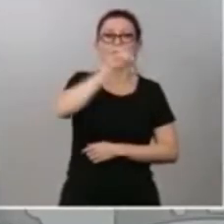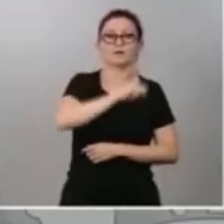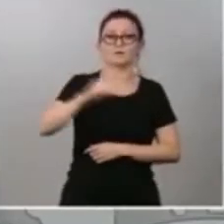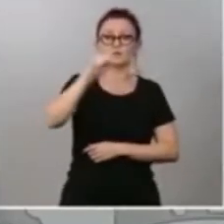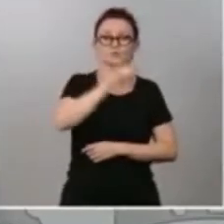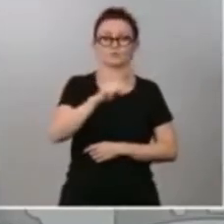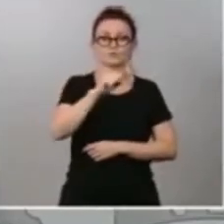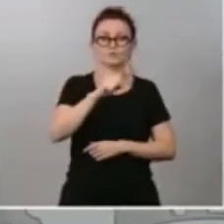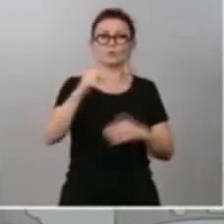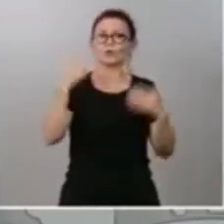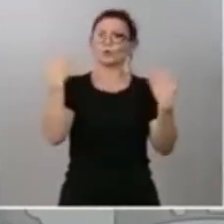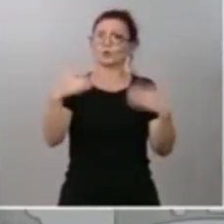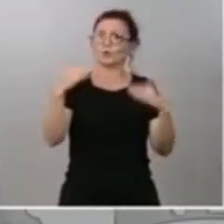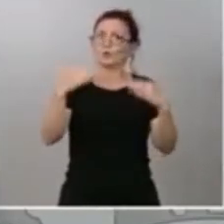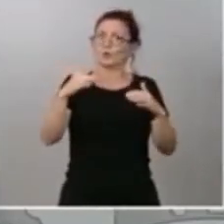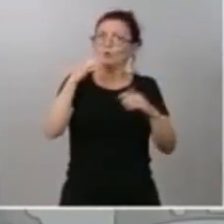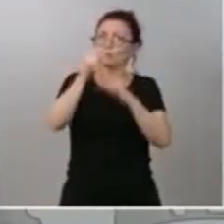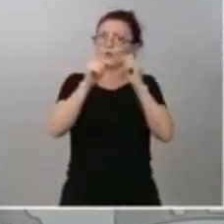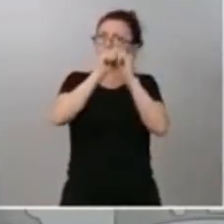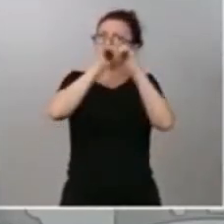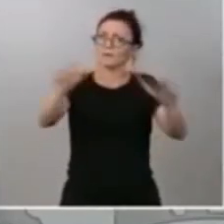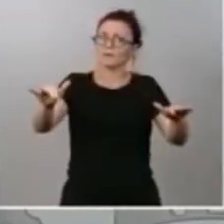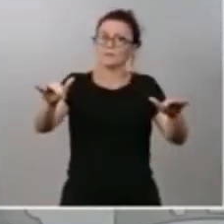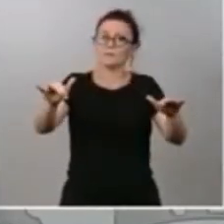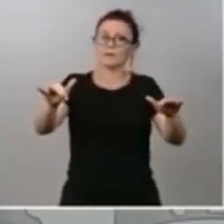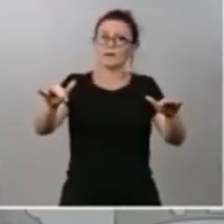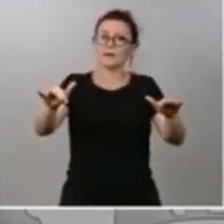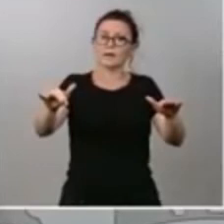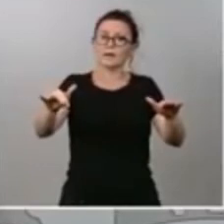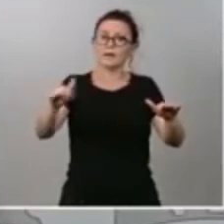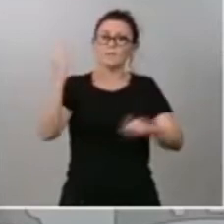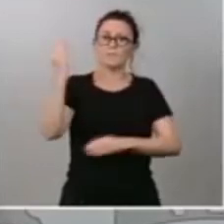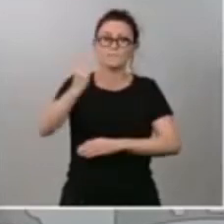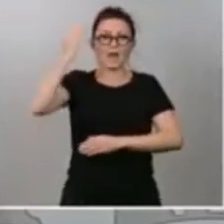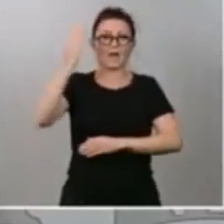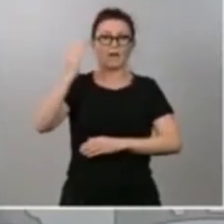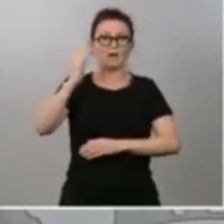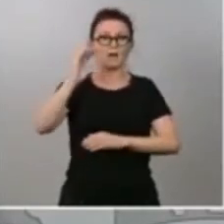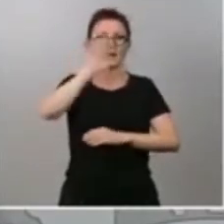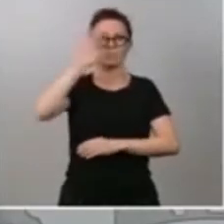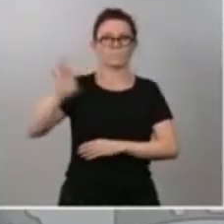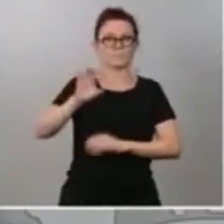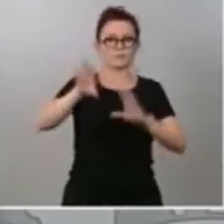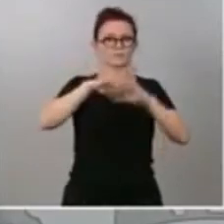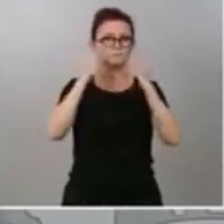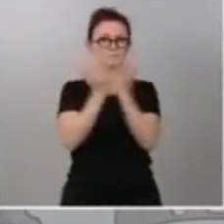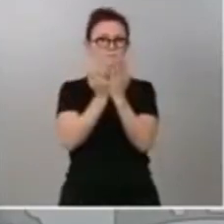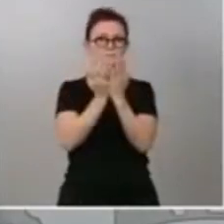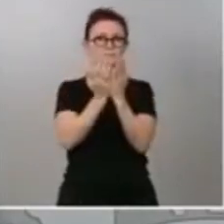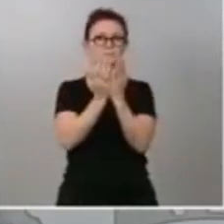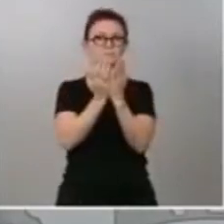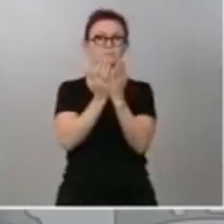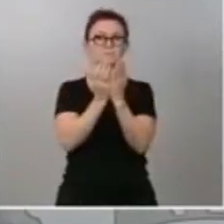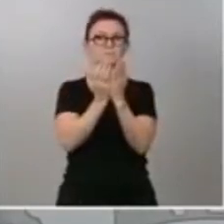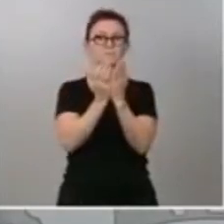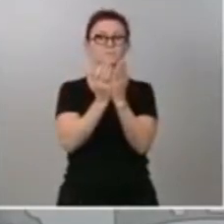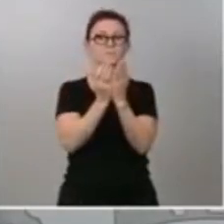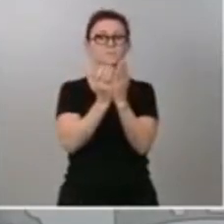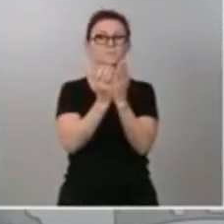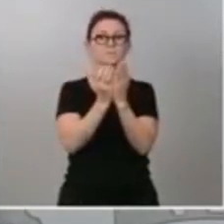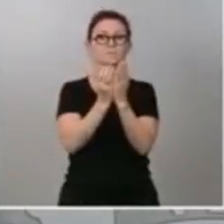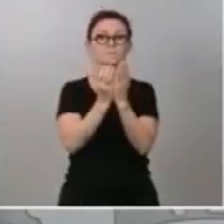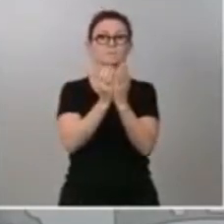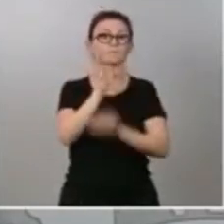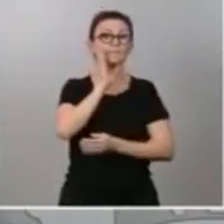está afectando al conjunto de países. Por eso, afrontamos, como decía antes, esta situación con la